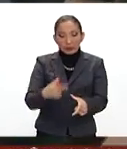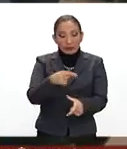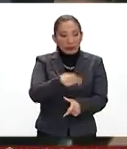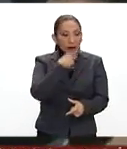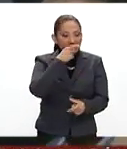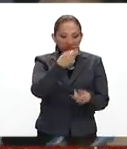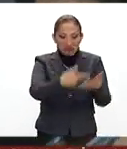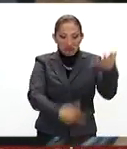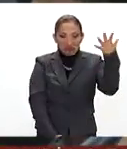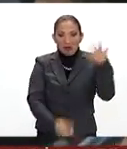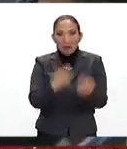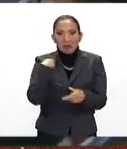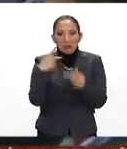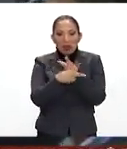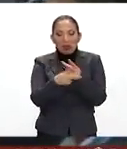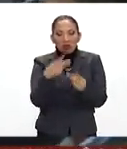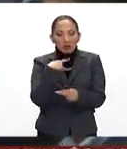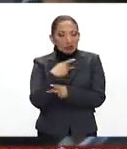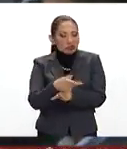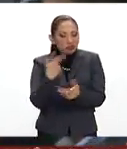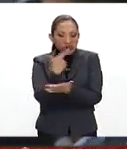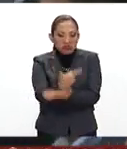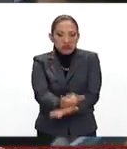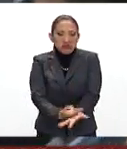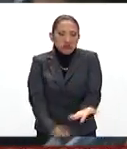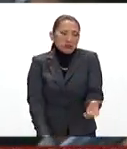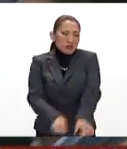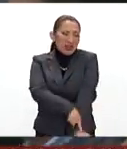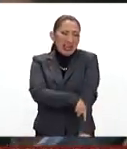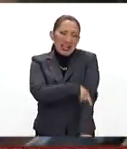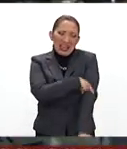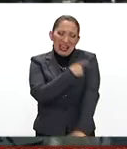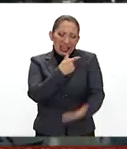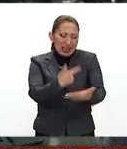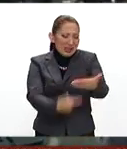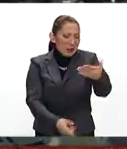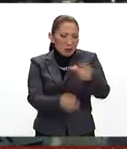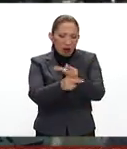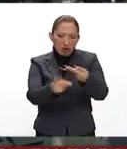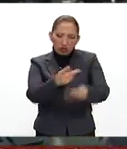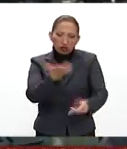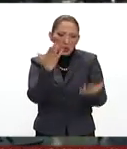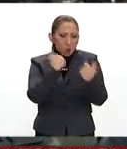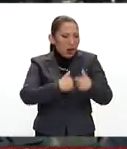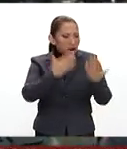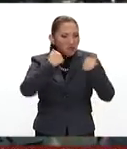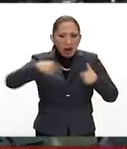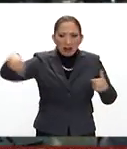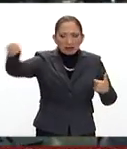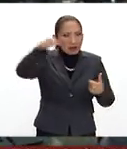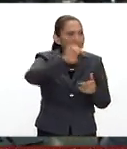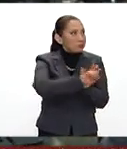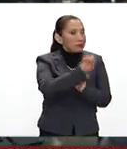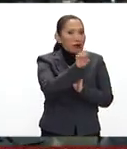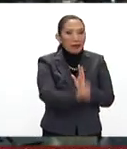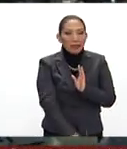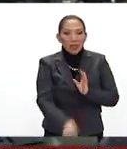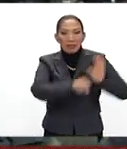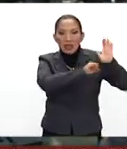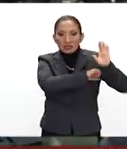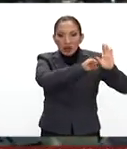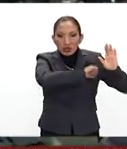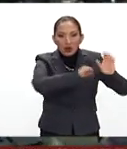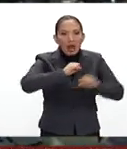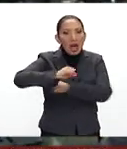nombrando una serie de productos, pero mira, hay una lista amplia, incluso pues te puedes hablar de desodorante,